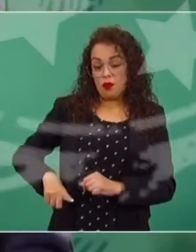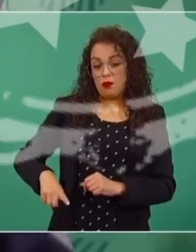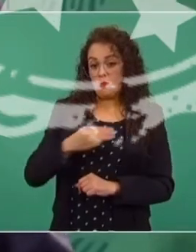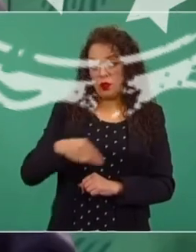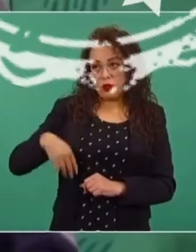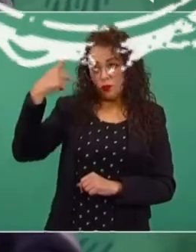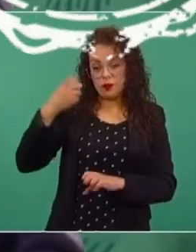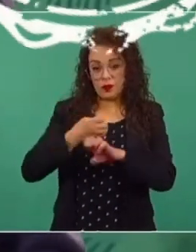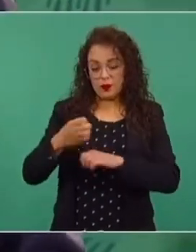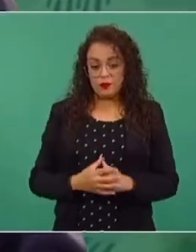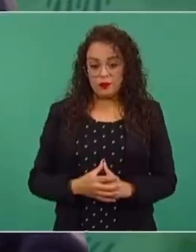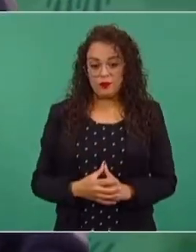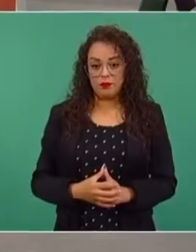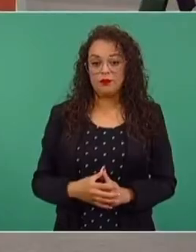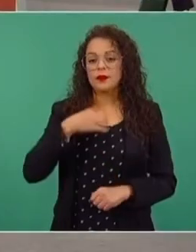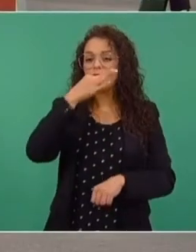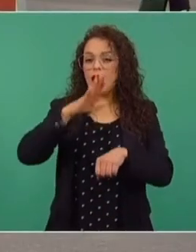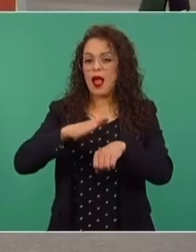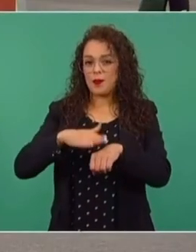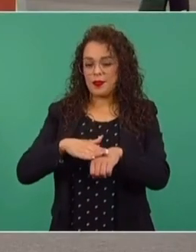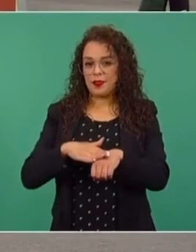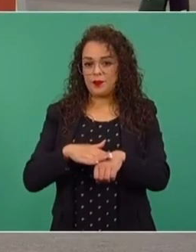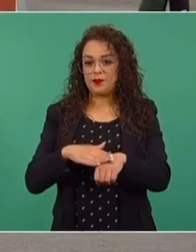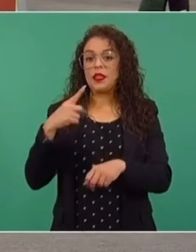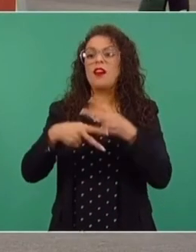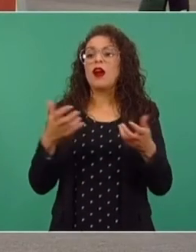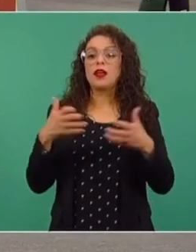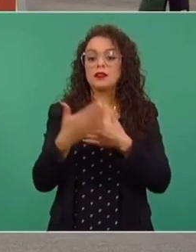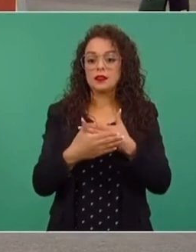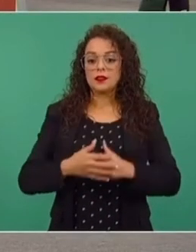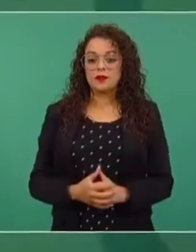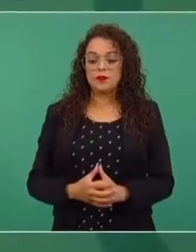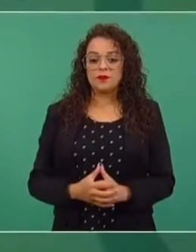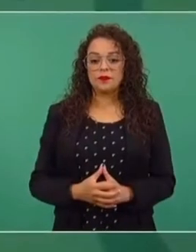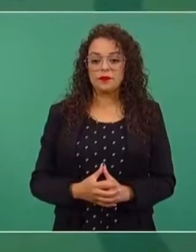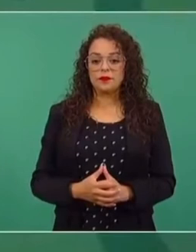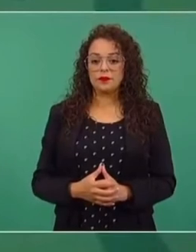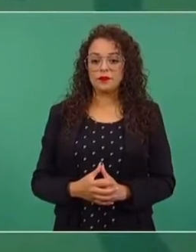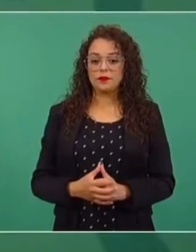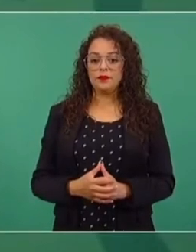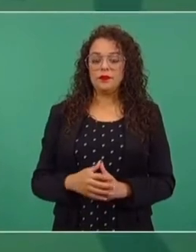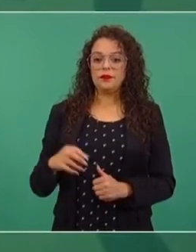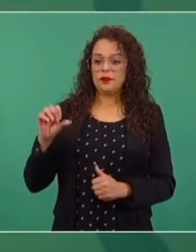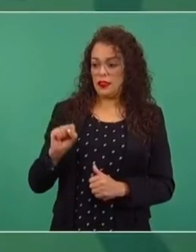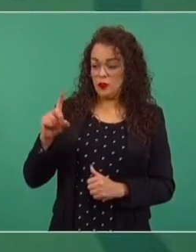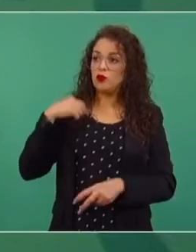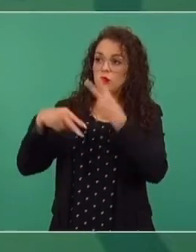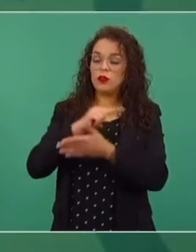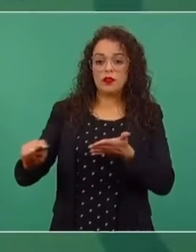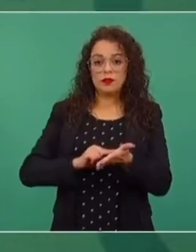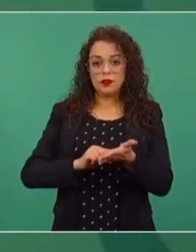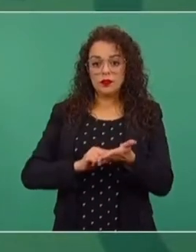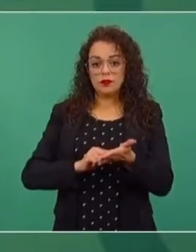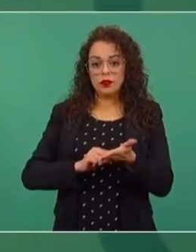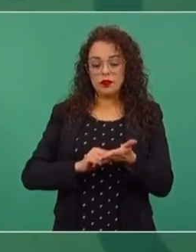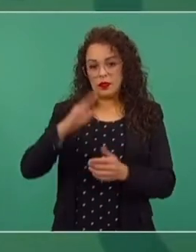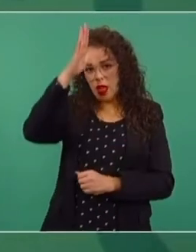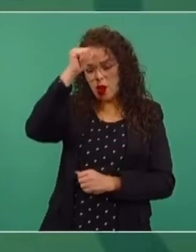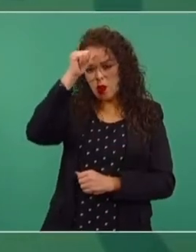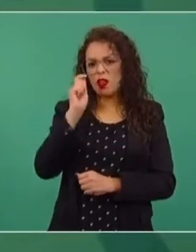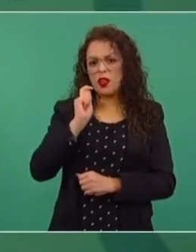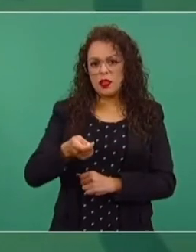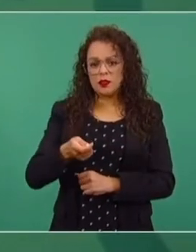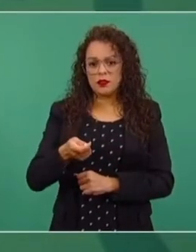¿Qué vamos a hacer? Les adelanto, si me da tiempo, el fin de semana voy a firmar un acuerdo para regularizar